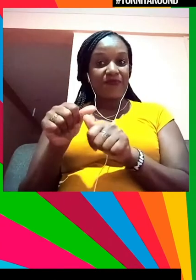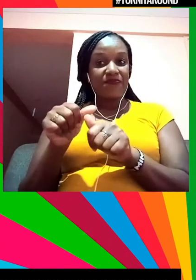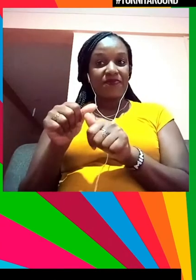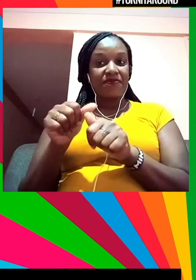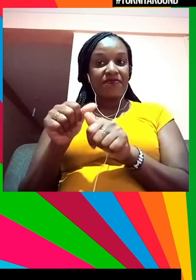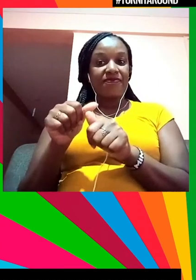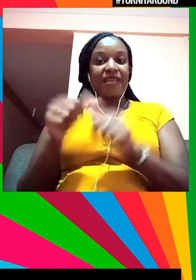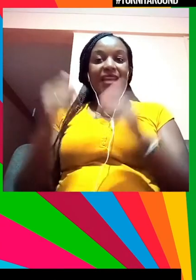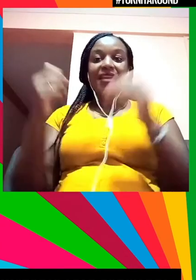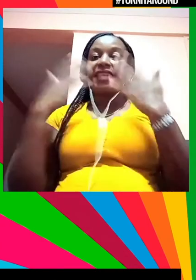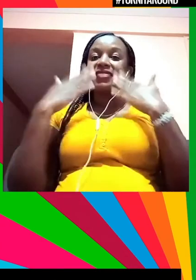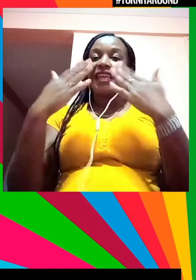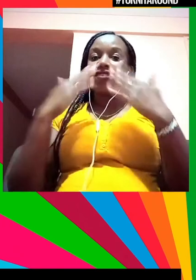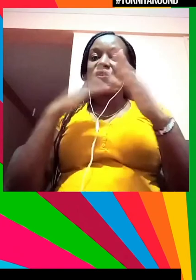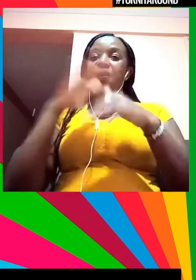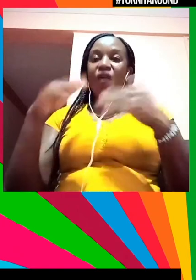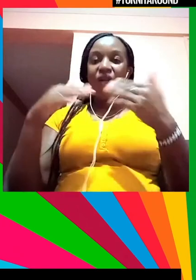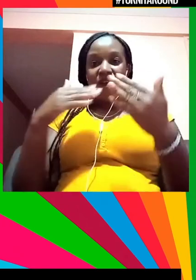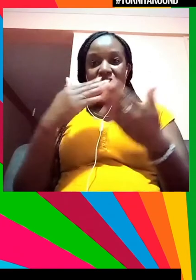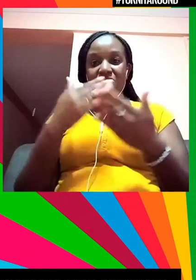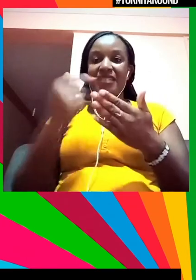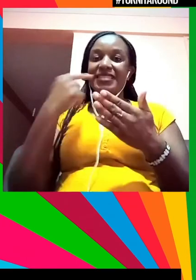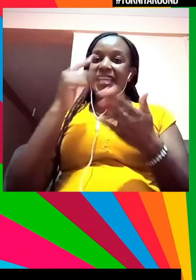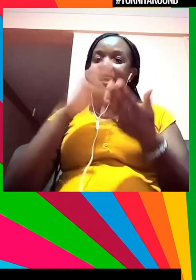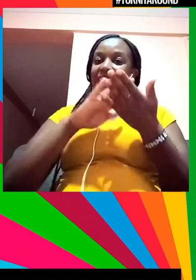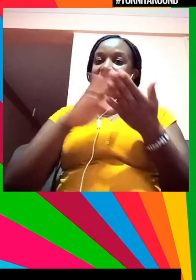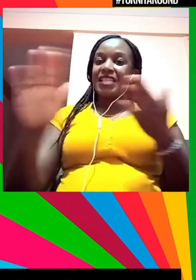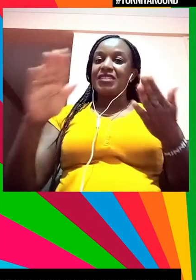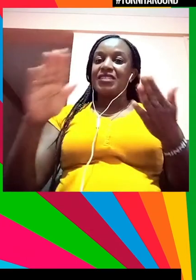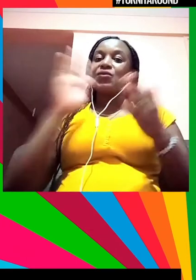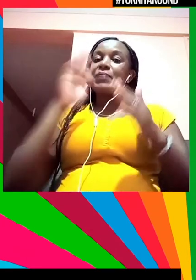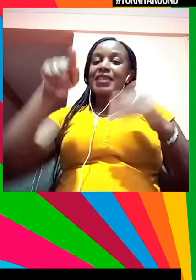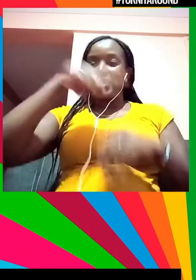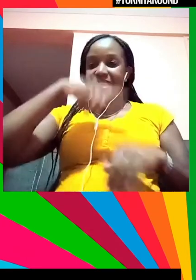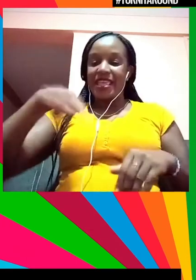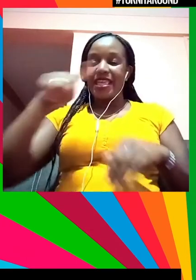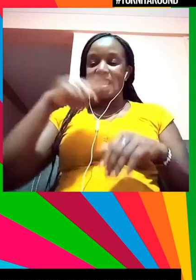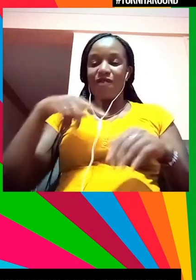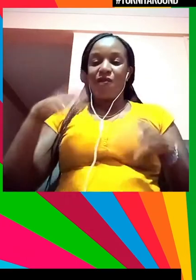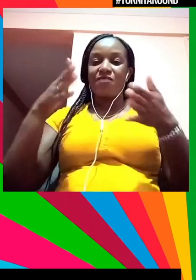No tenéis por qué agradecer a nadie. Podéis ir directamente.